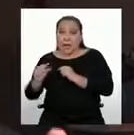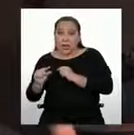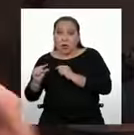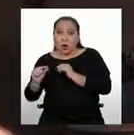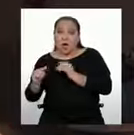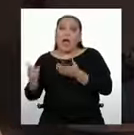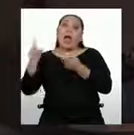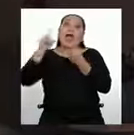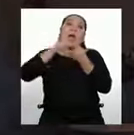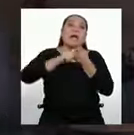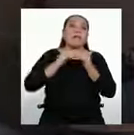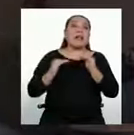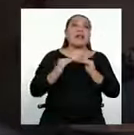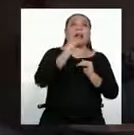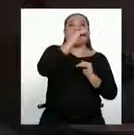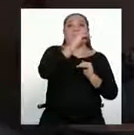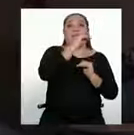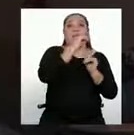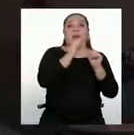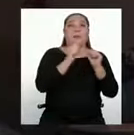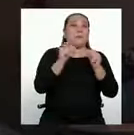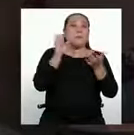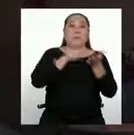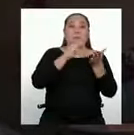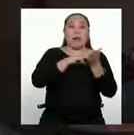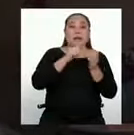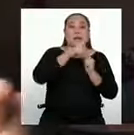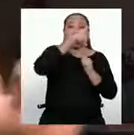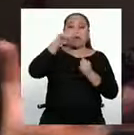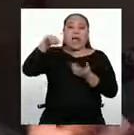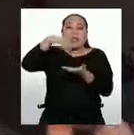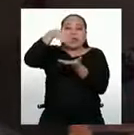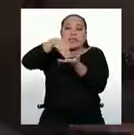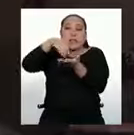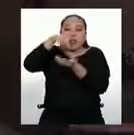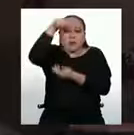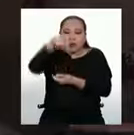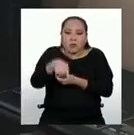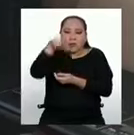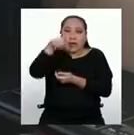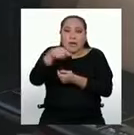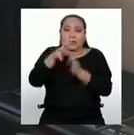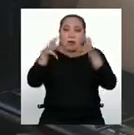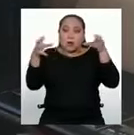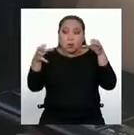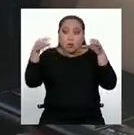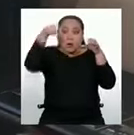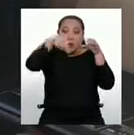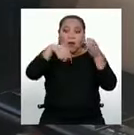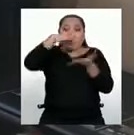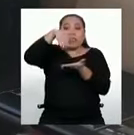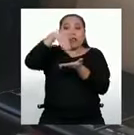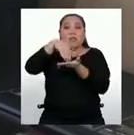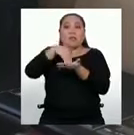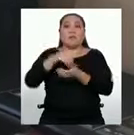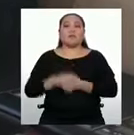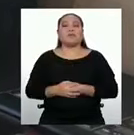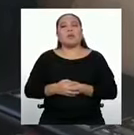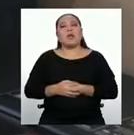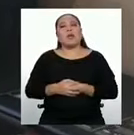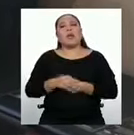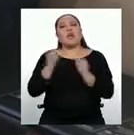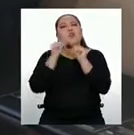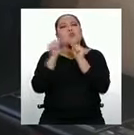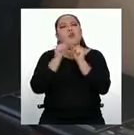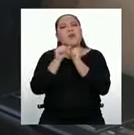números y encontrar aquel número central dentro de todo este conjunto numérico. La mediana es el número que se